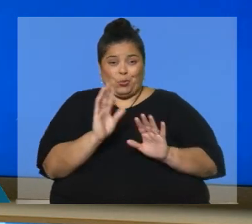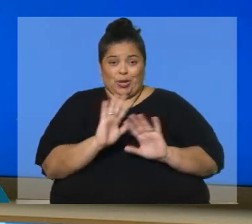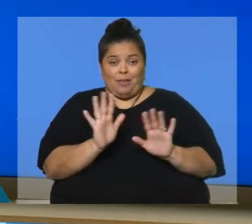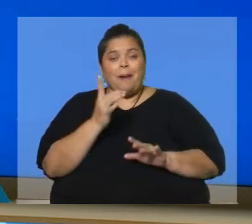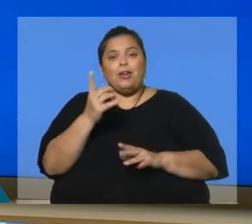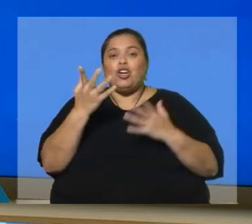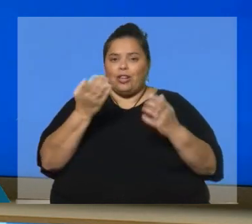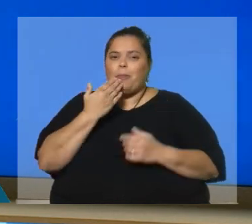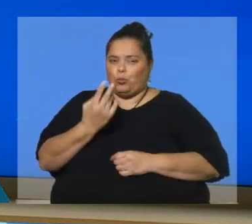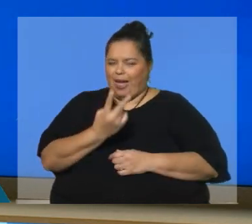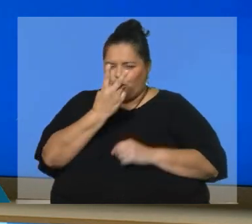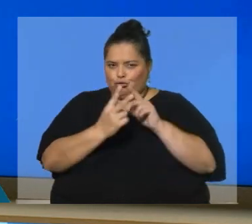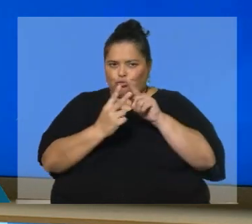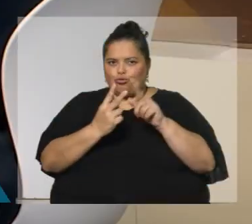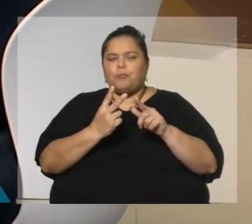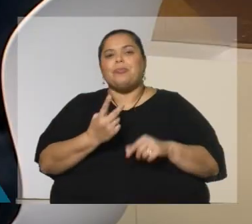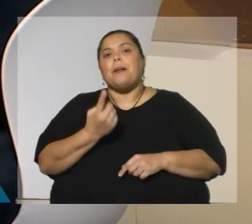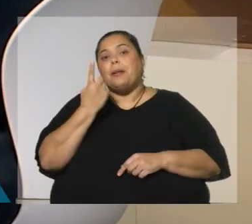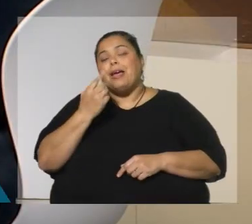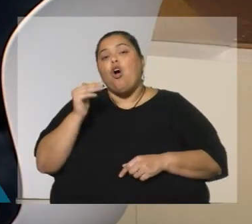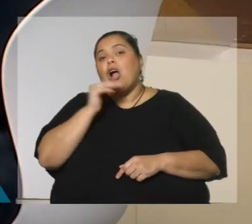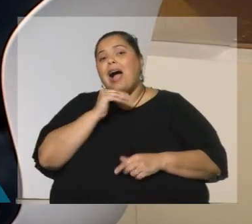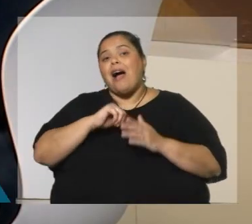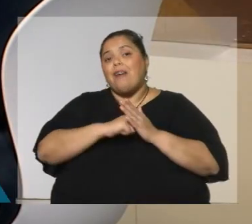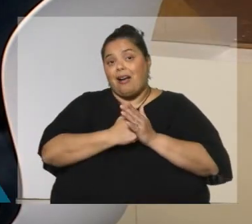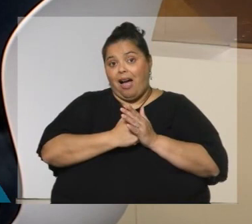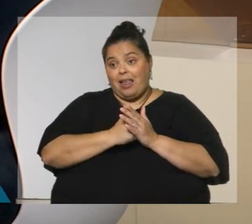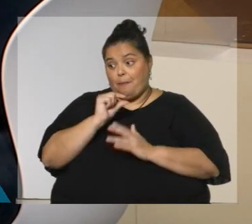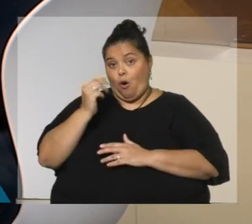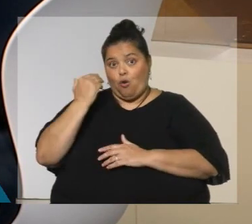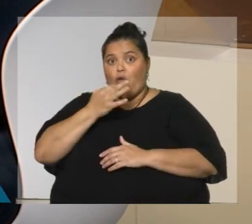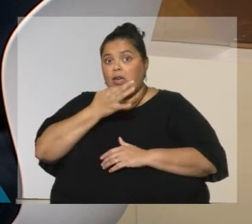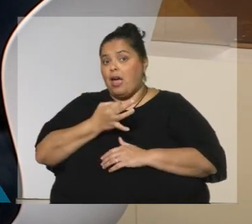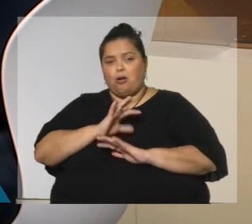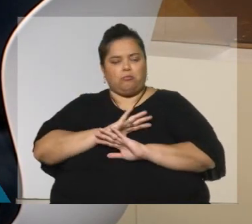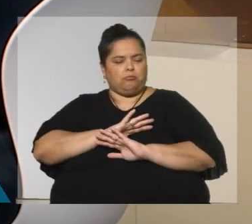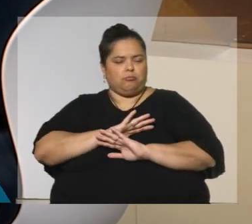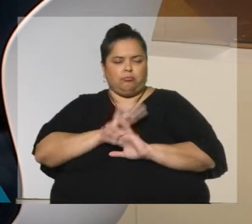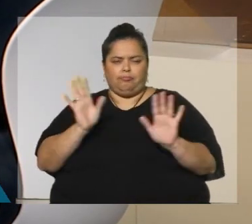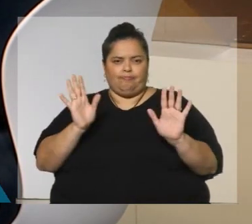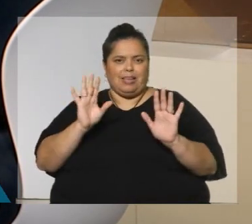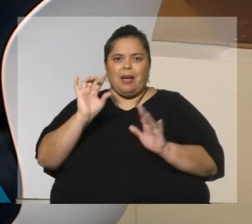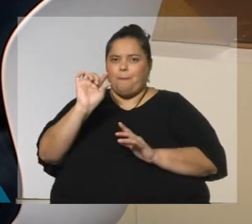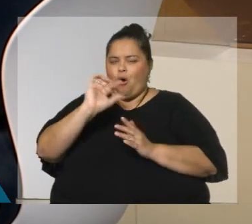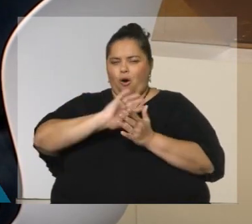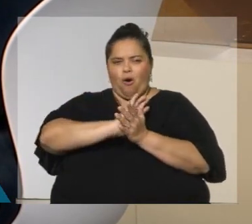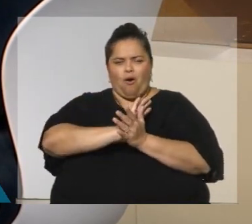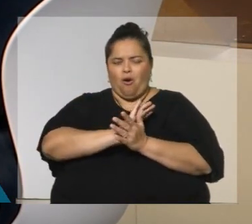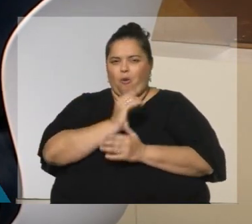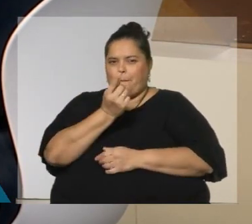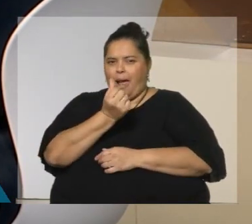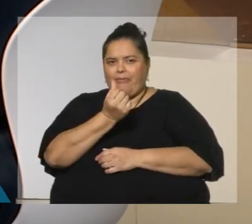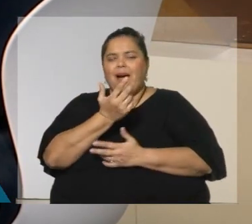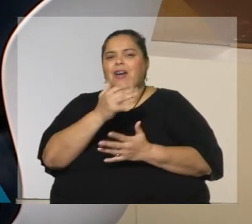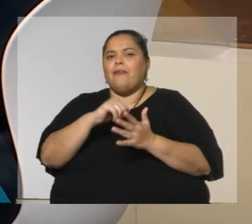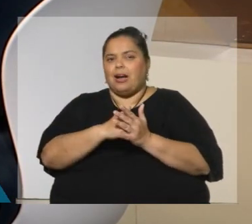preguntar dos cositas. La caja bancaria el otro día anunciaron que le queda poco dinero. No sé qué va a pasar con la caja